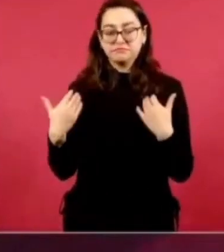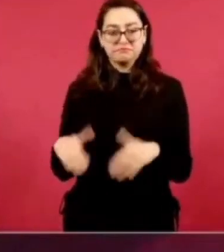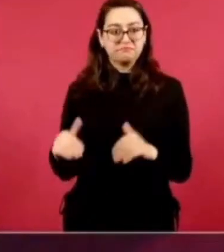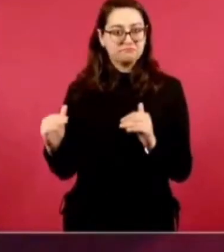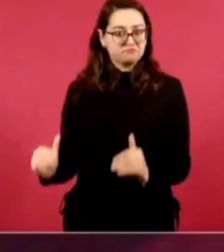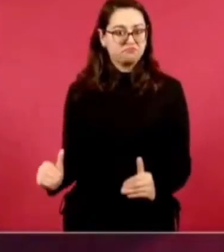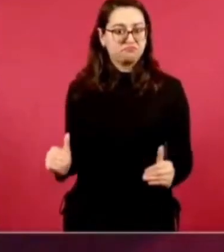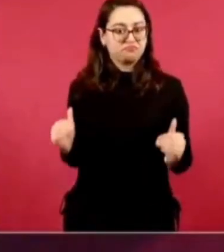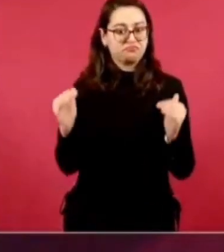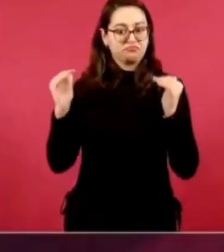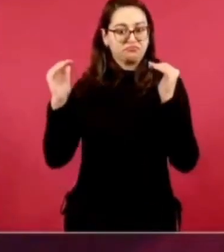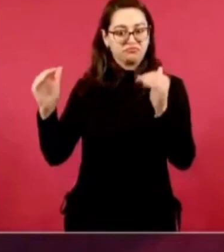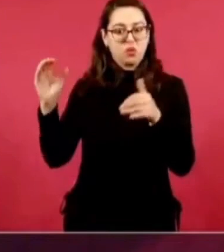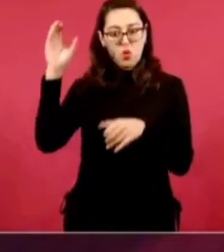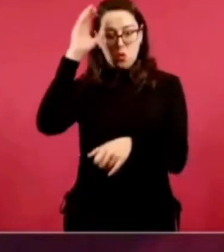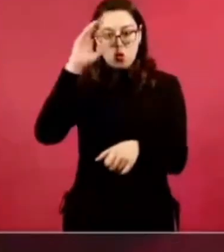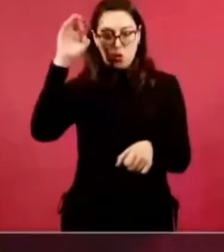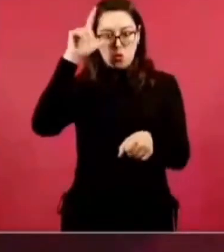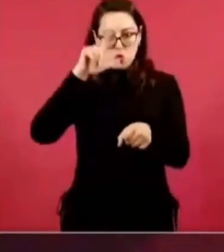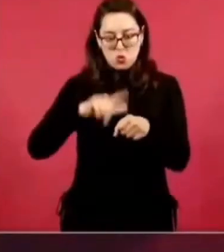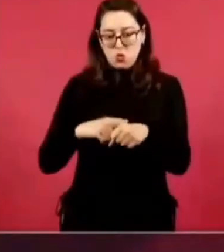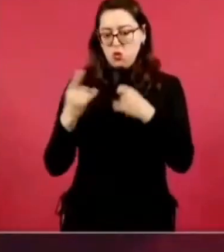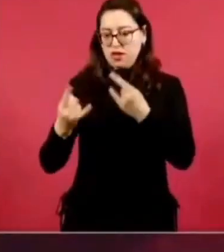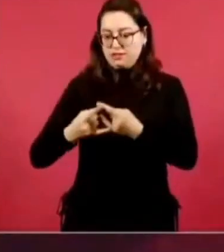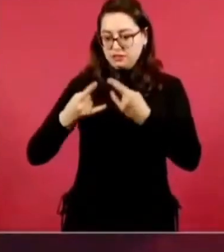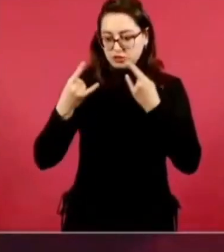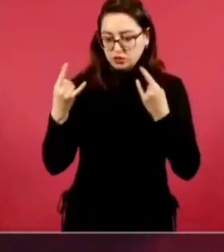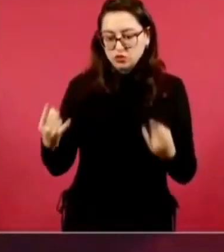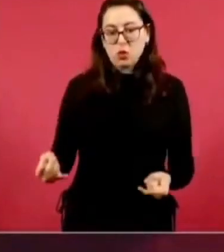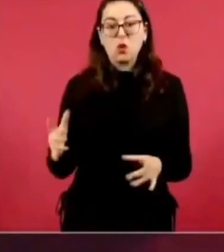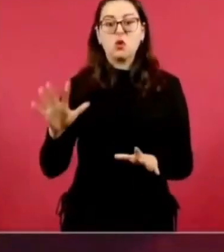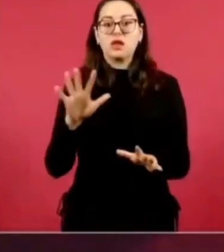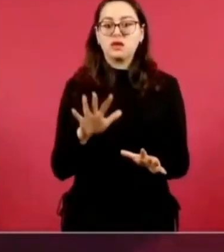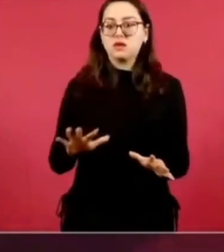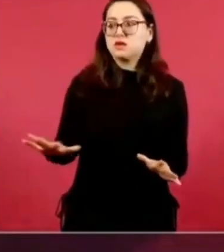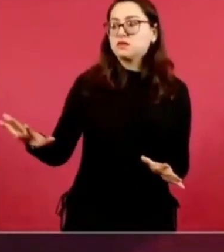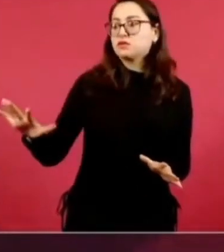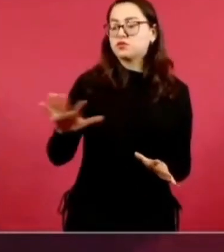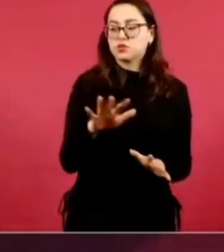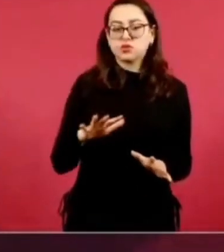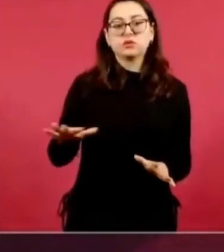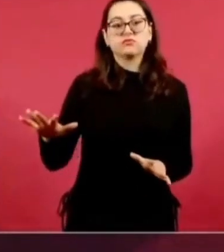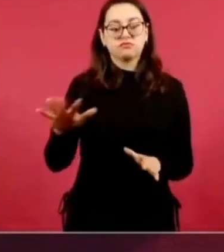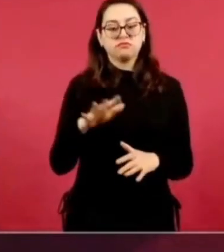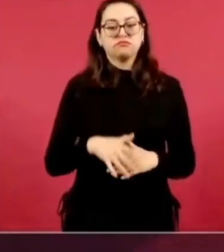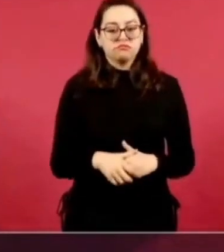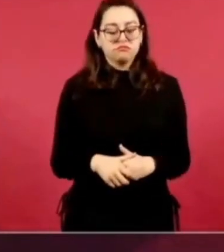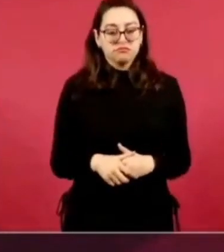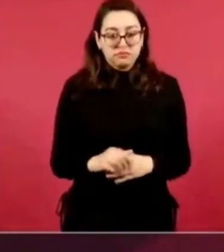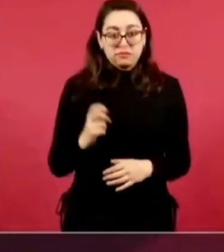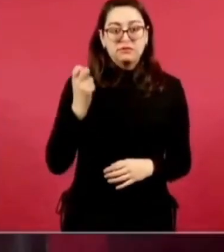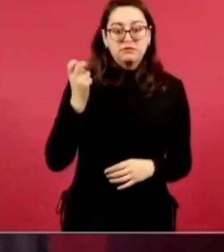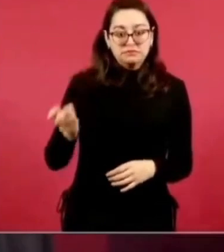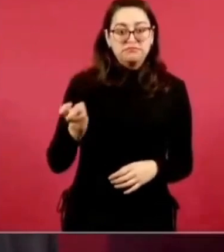cultural, histórica, social, es lo que nos da